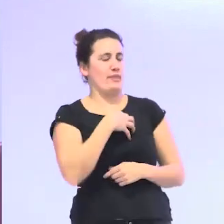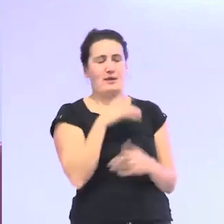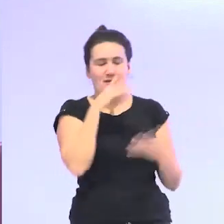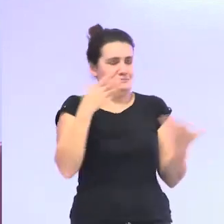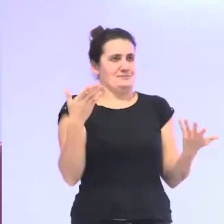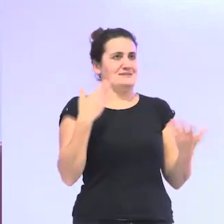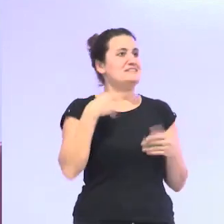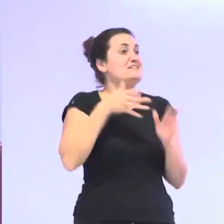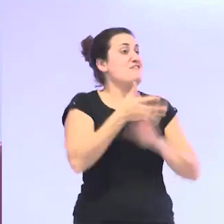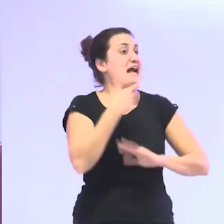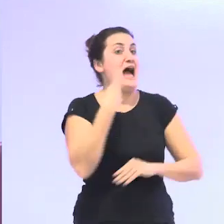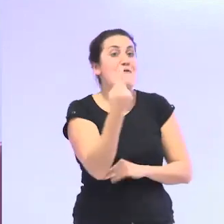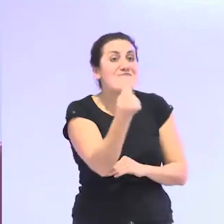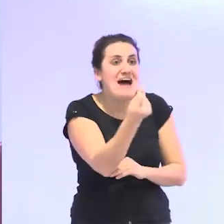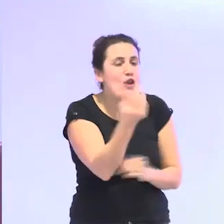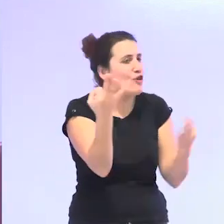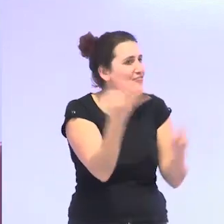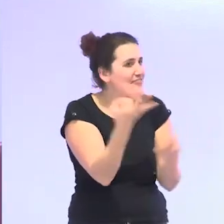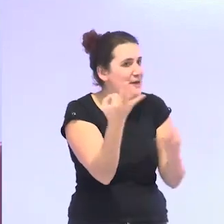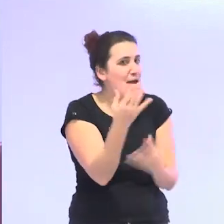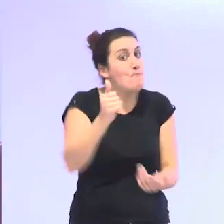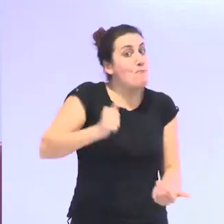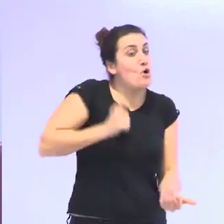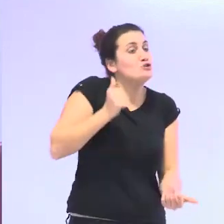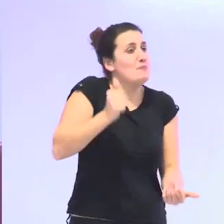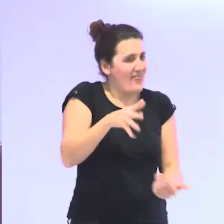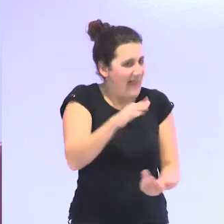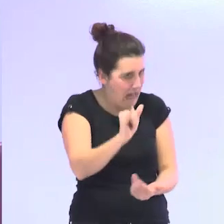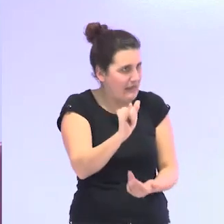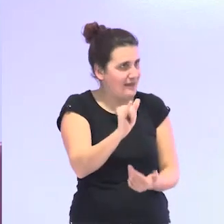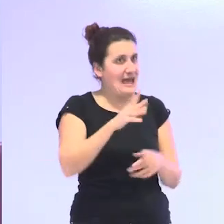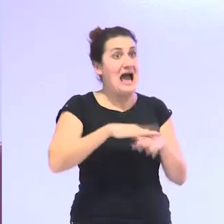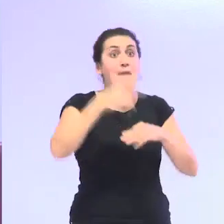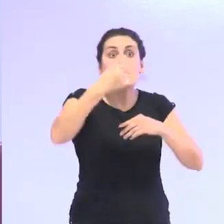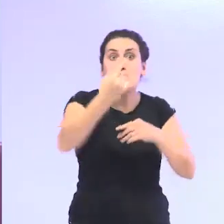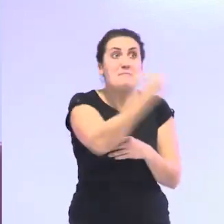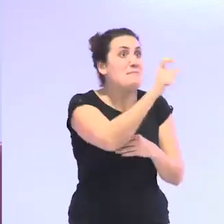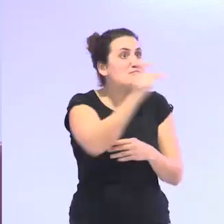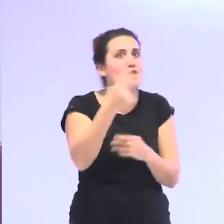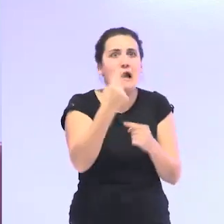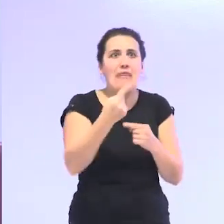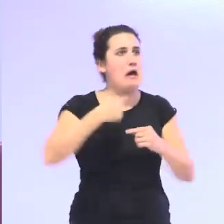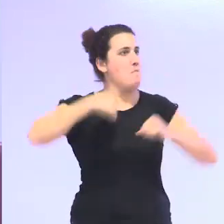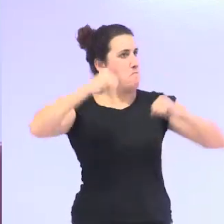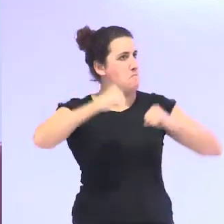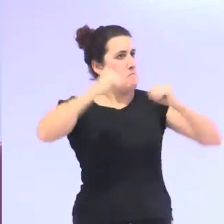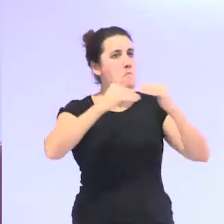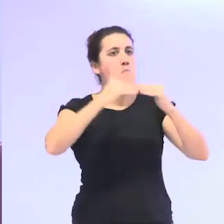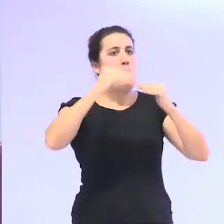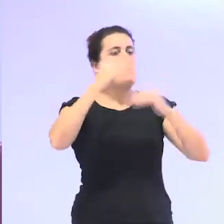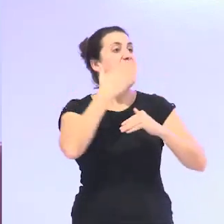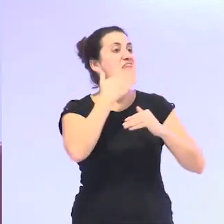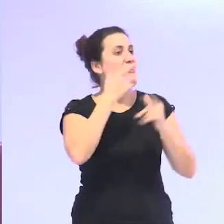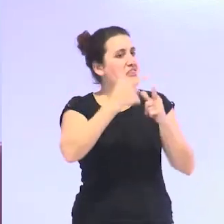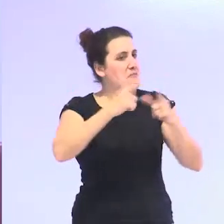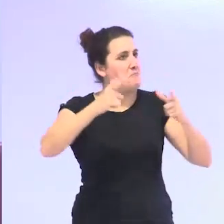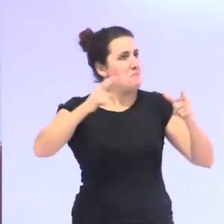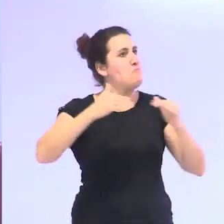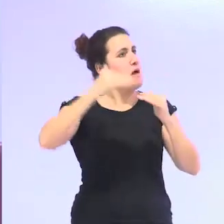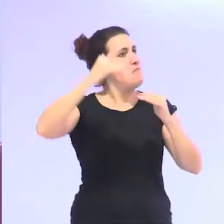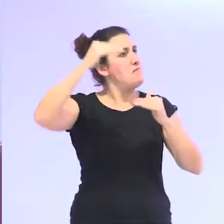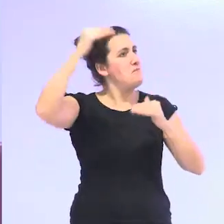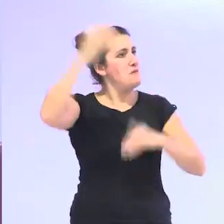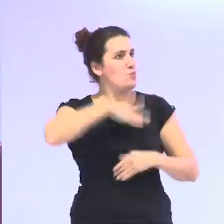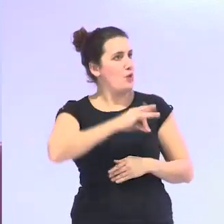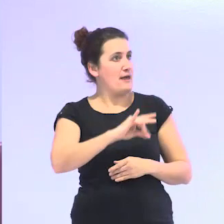poner en valor la posibilidad de que ahora cada vez más personas nos vamos a hacer mayores daros cuenta de que ahora ya se sabe que las